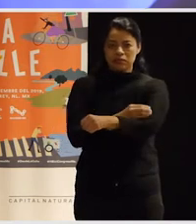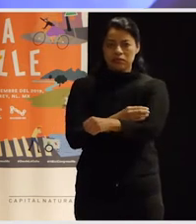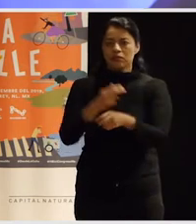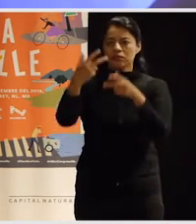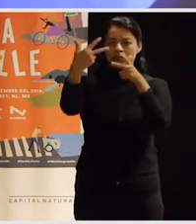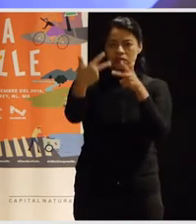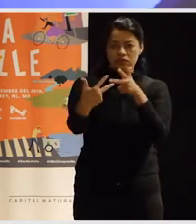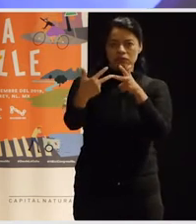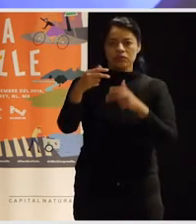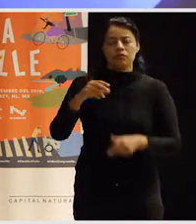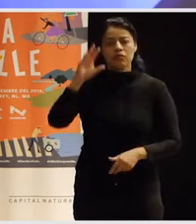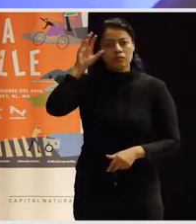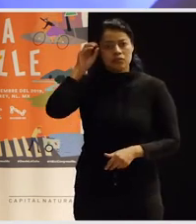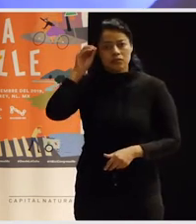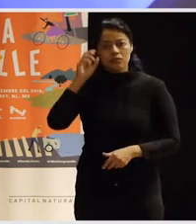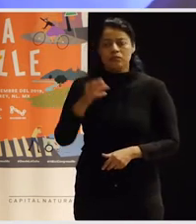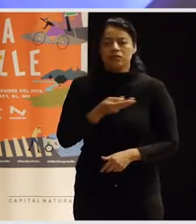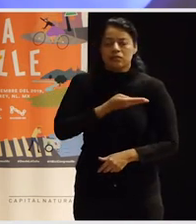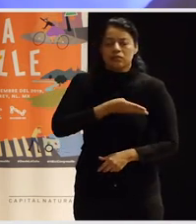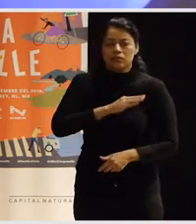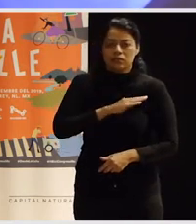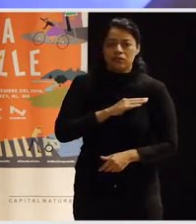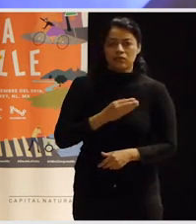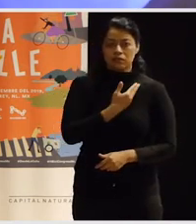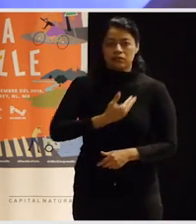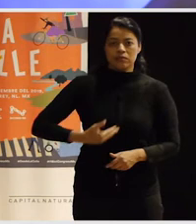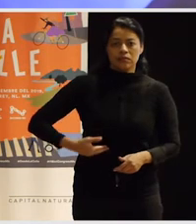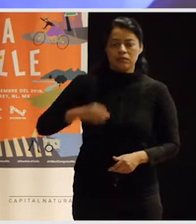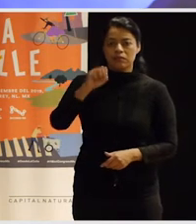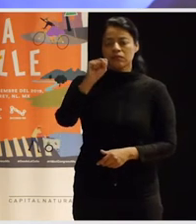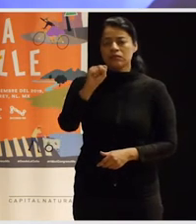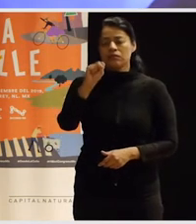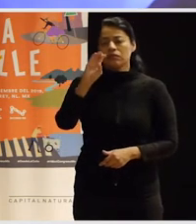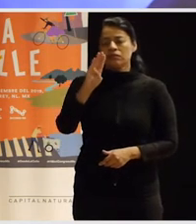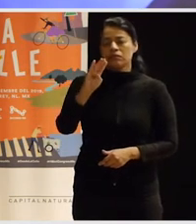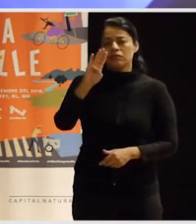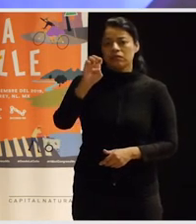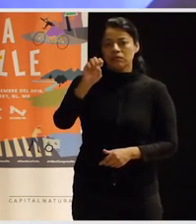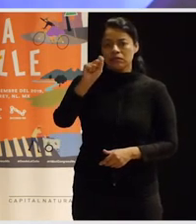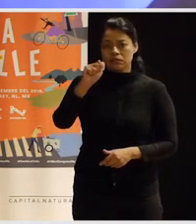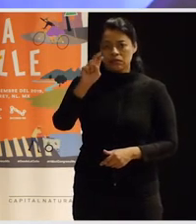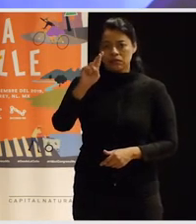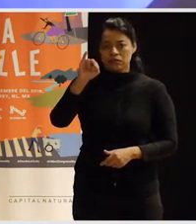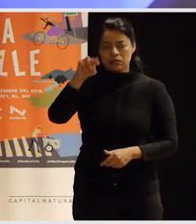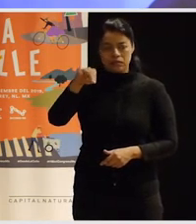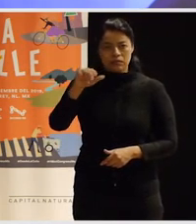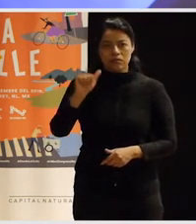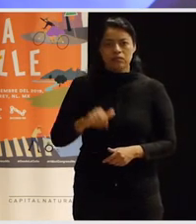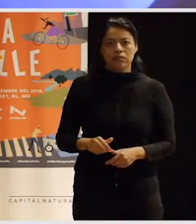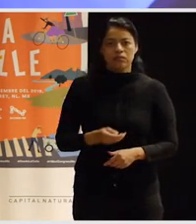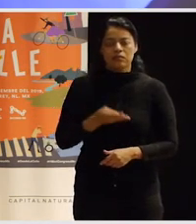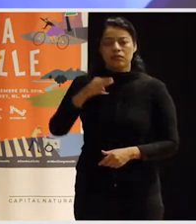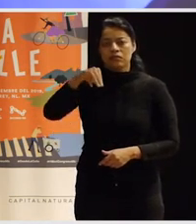virtual desde Madrid. Ella es presidenta de Silvestrina S.CopMath, supongo que será de